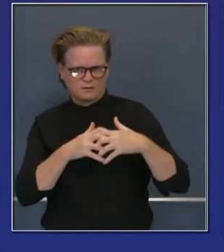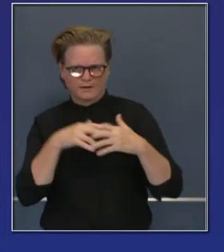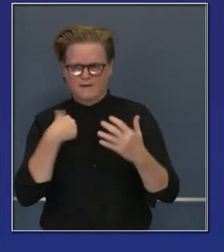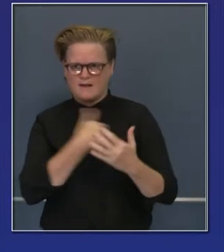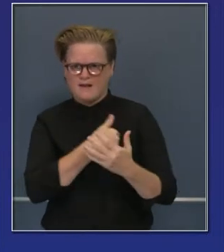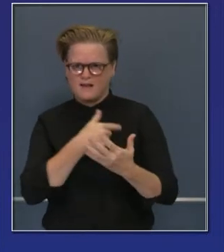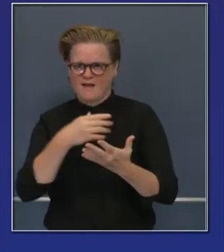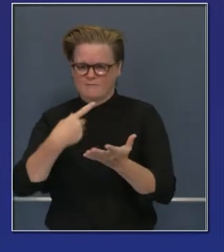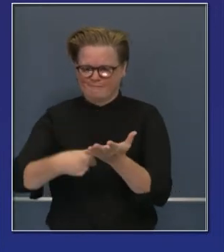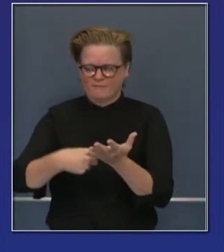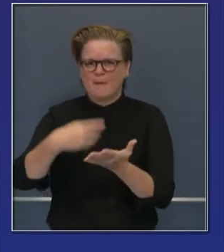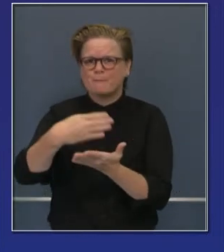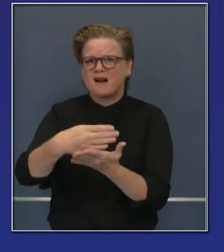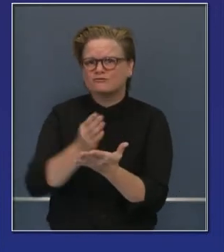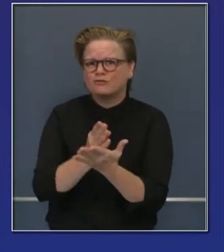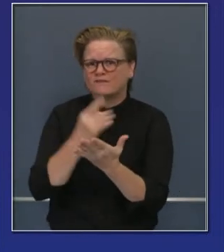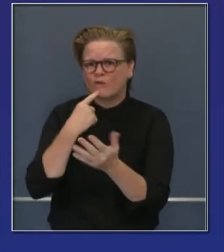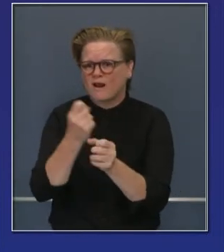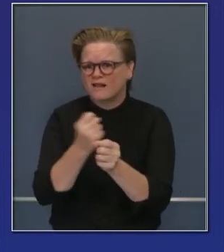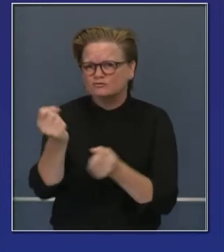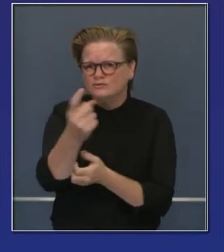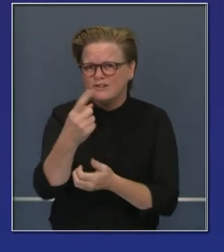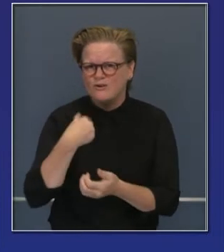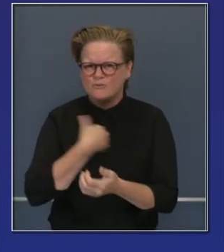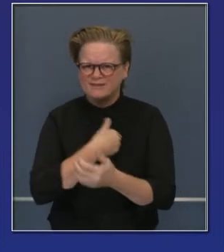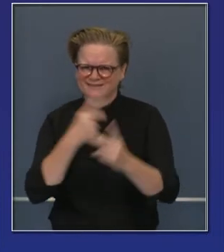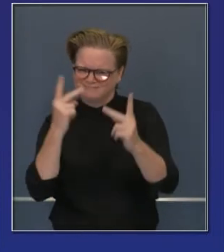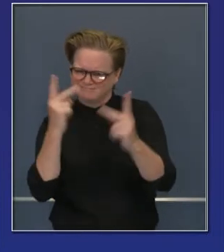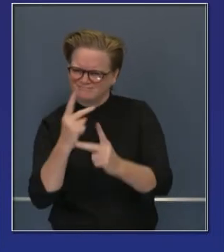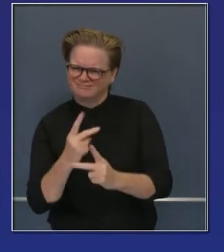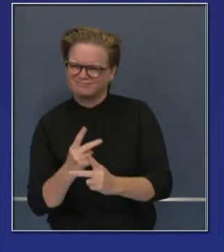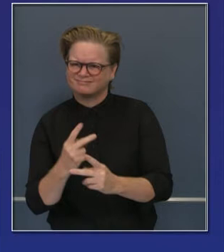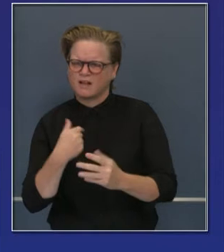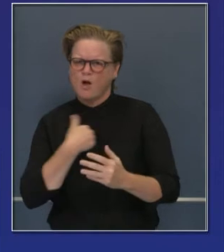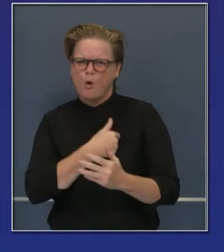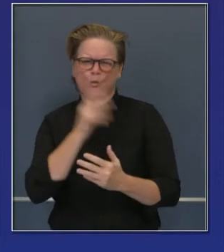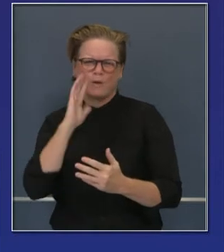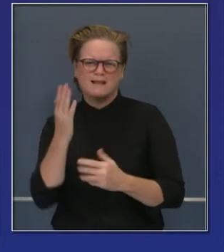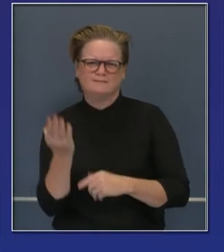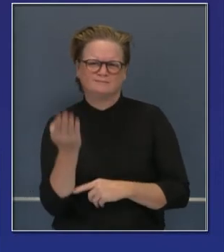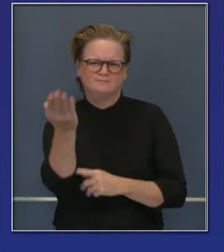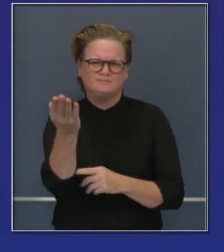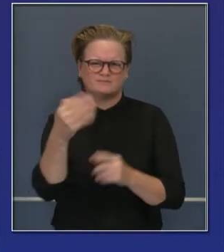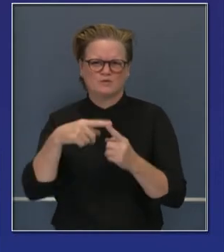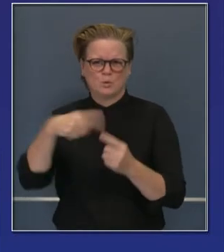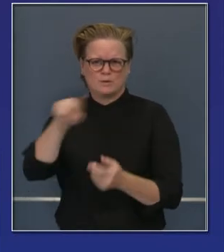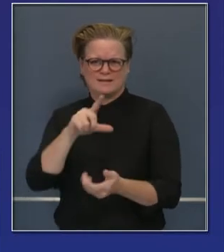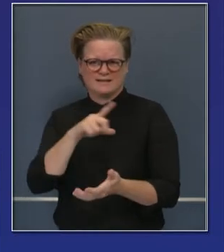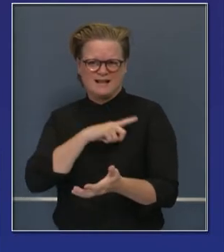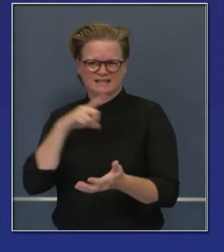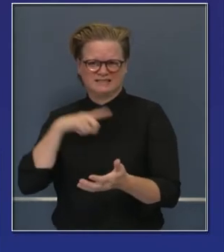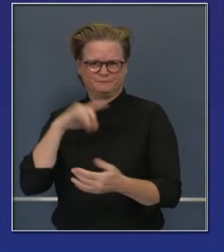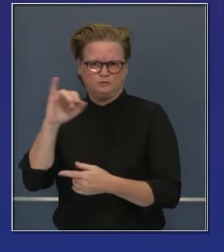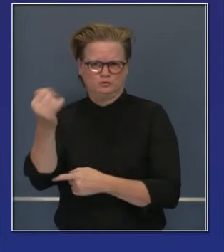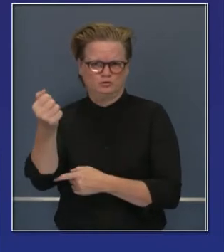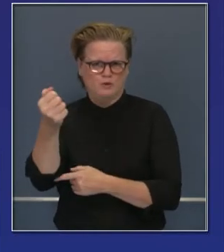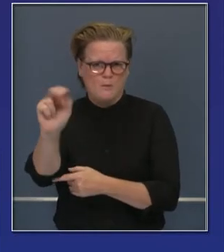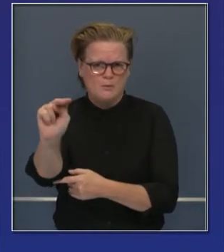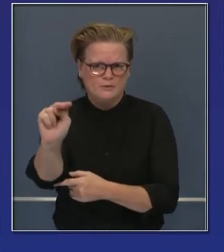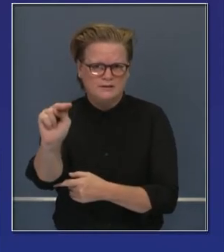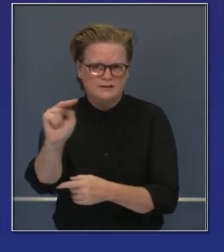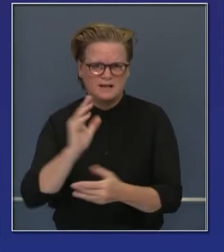presupuesto. Estamos preparando el presupuesto para el año próximo. En enero presentaremos el presupuesto